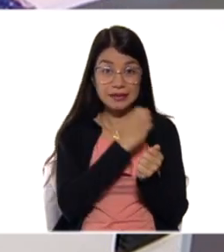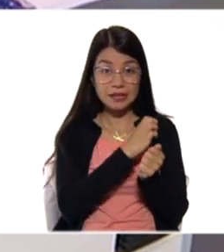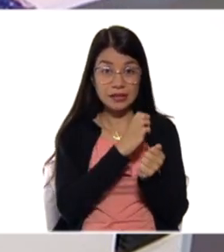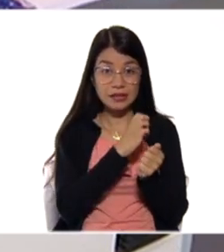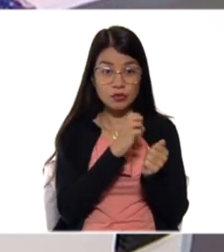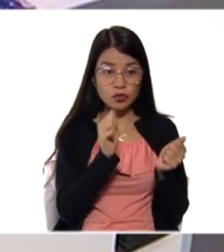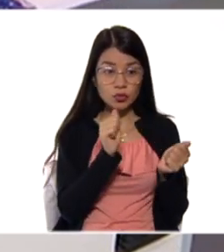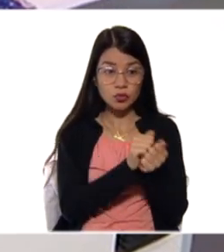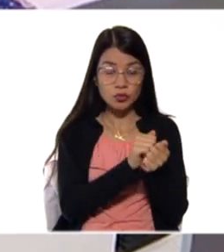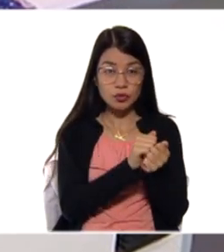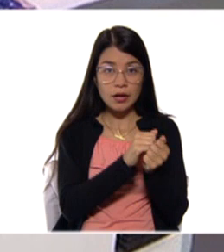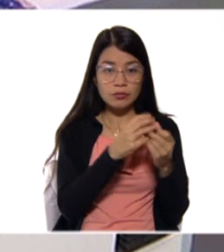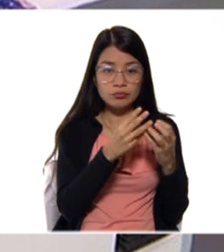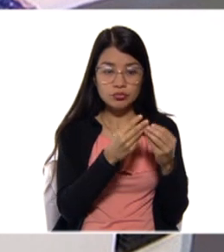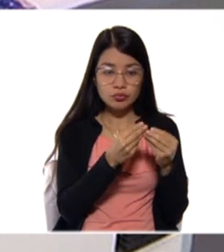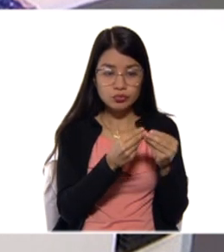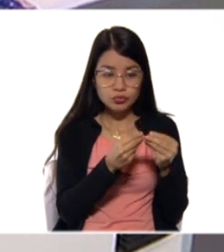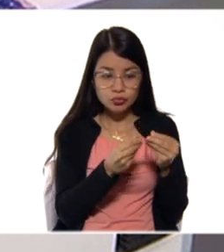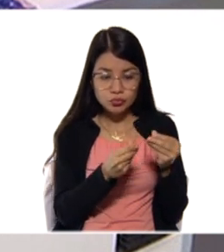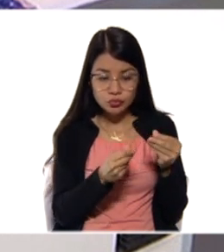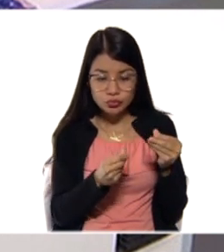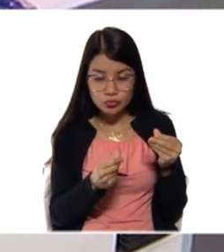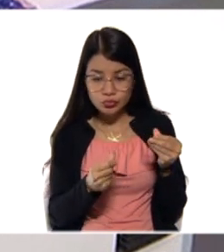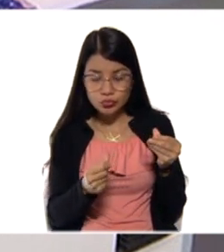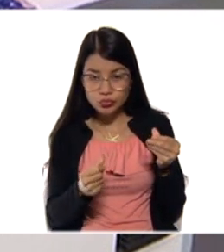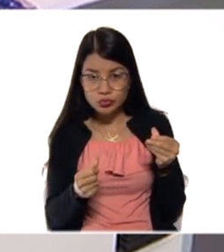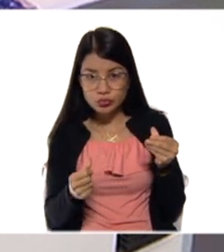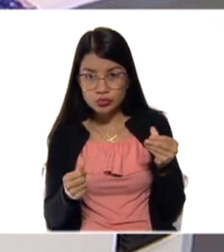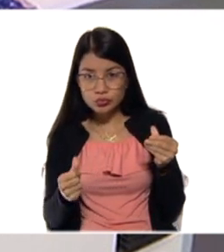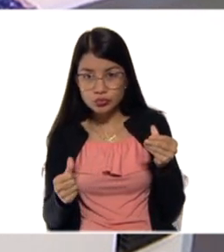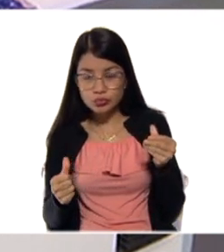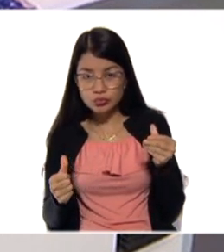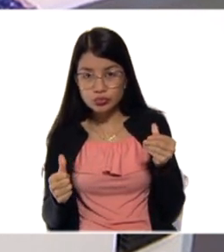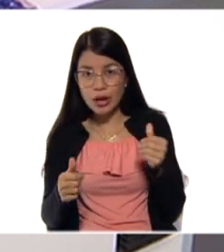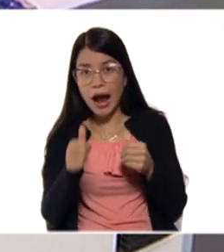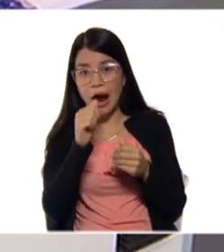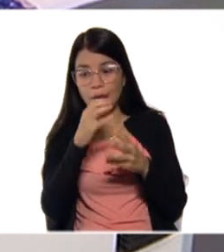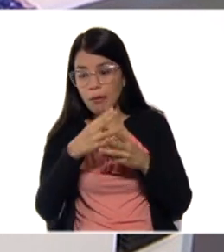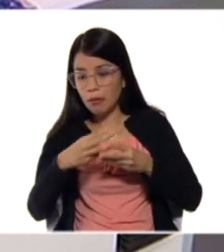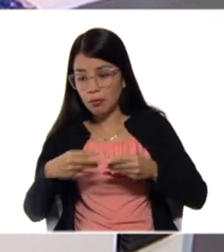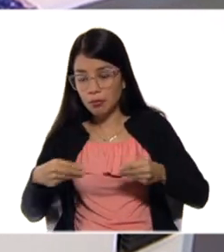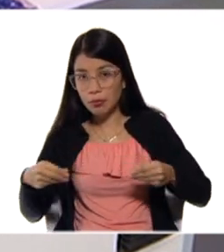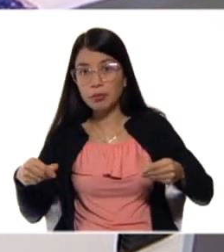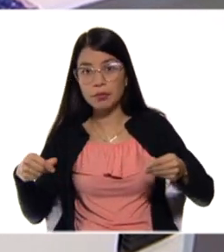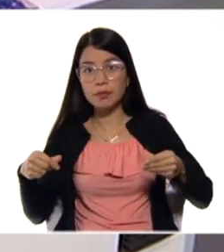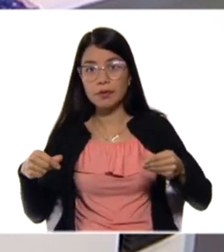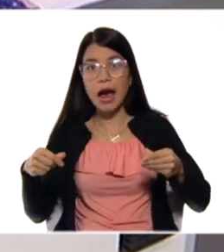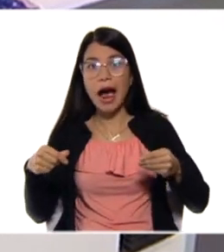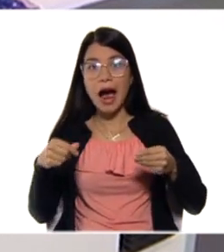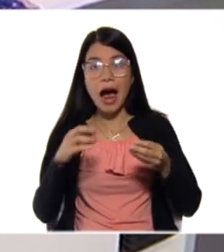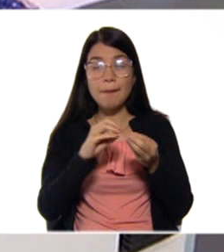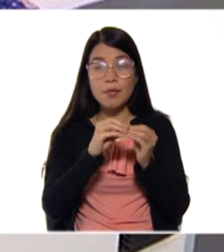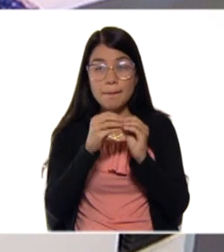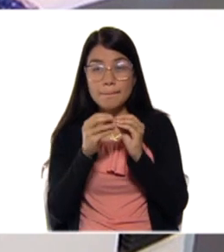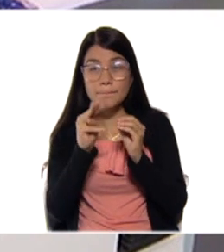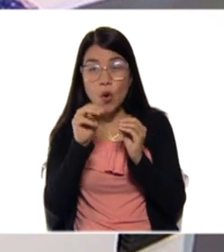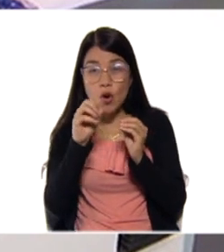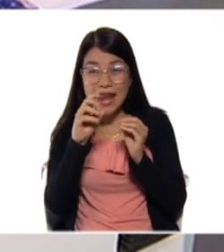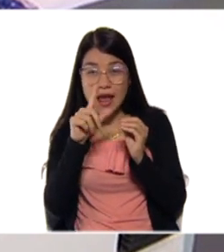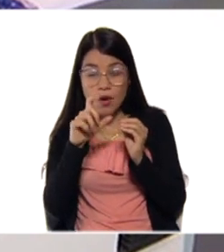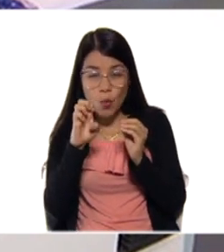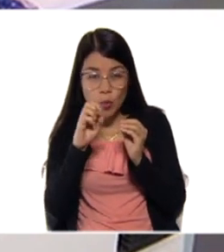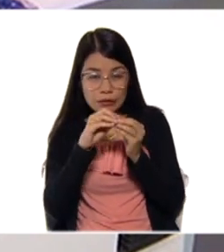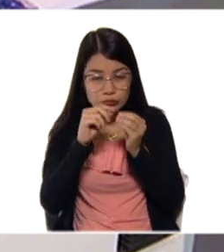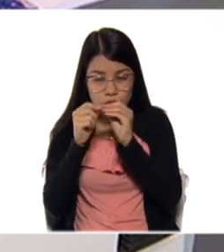a estado líquido. Cuando absorbe energía, las moléculas se van desordenando y van